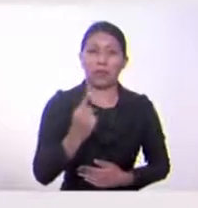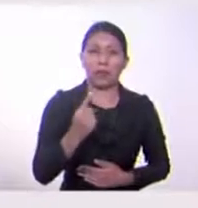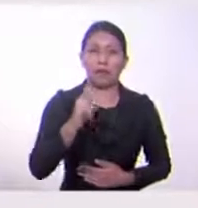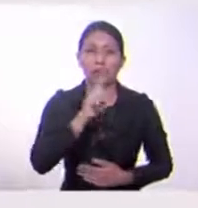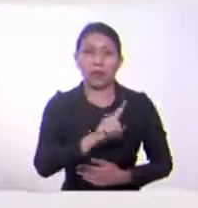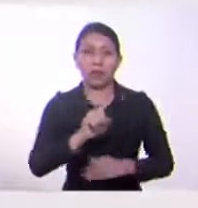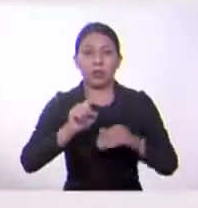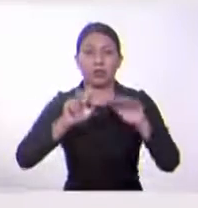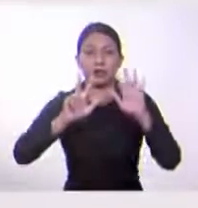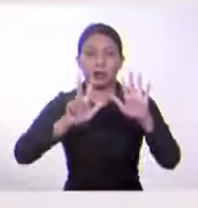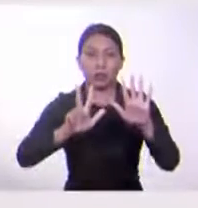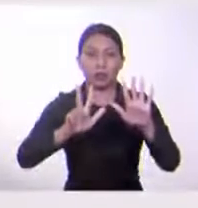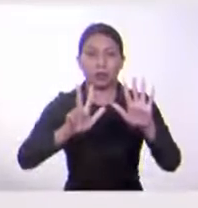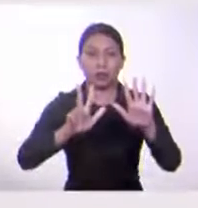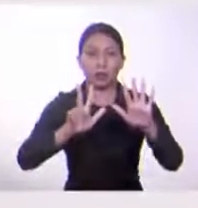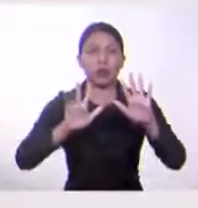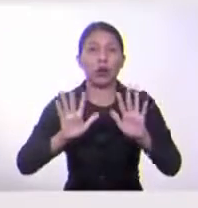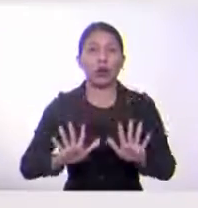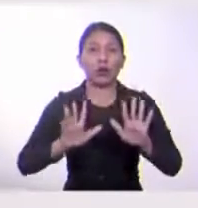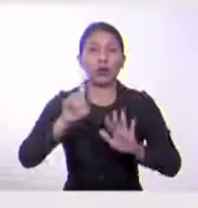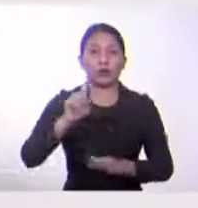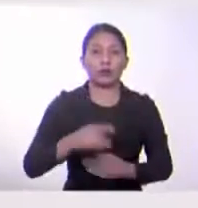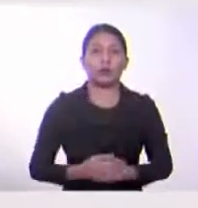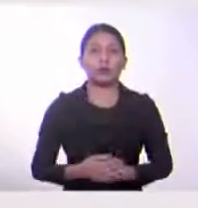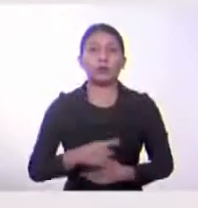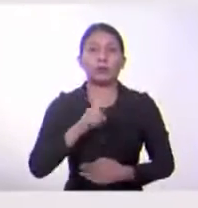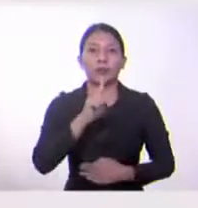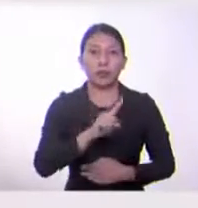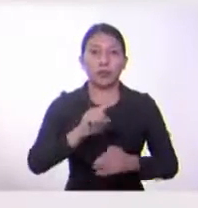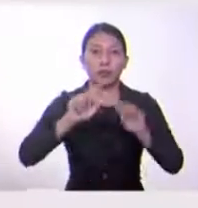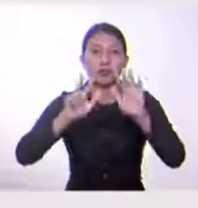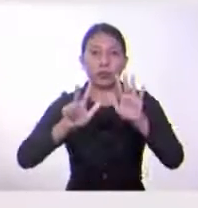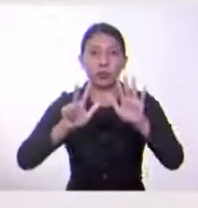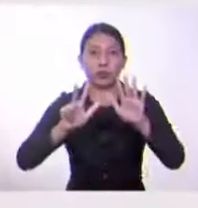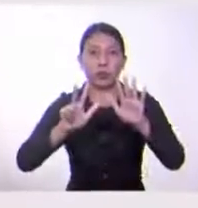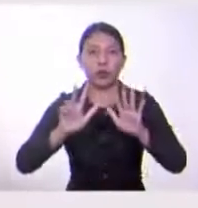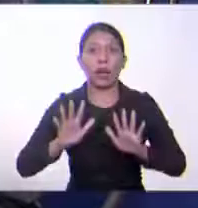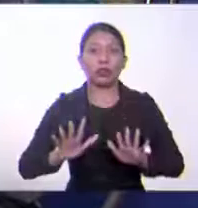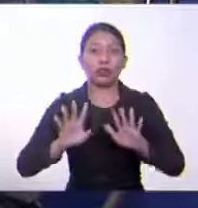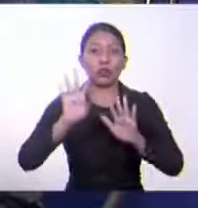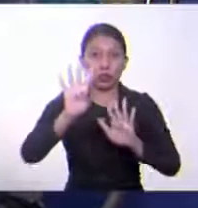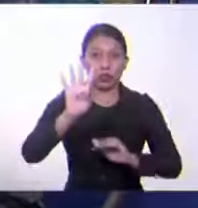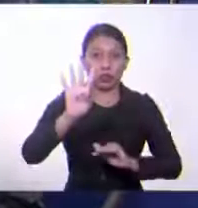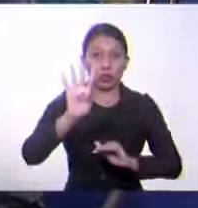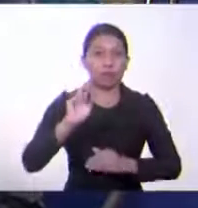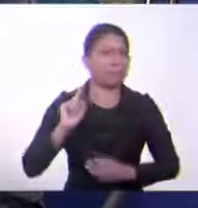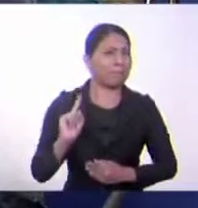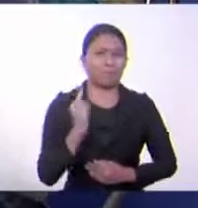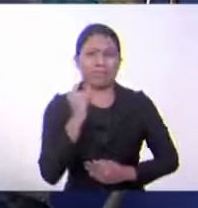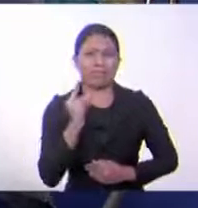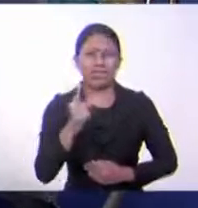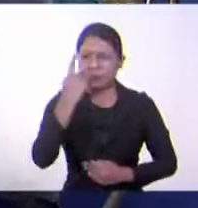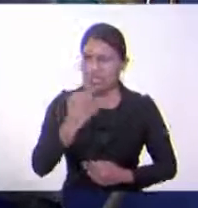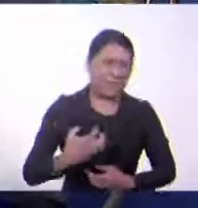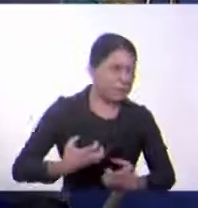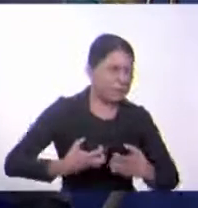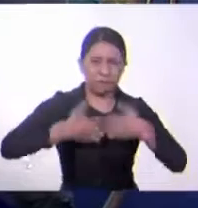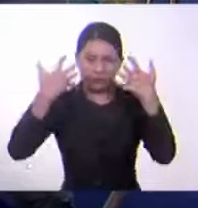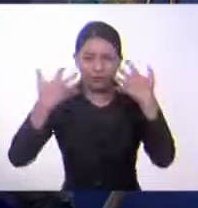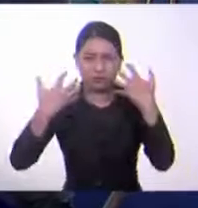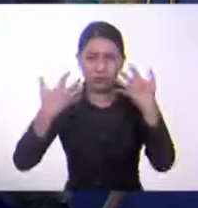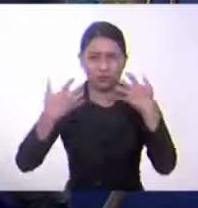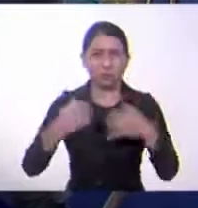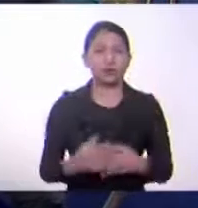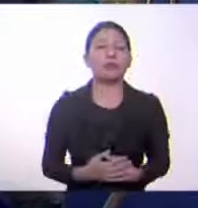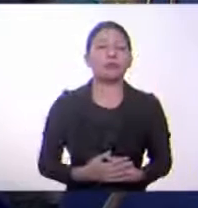ochocientos once y mil ochocientos catorce. Levantamientos. Yo recuerdo que en clases anteriores habíamos hablado que el papel